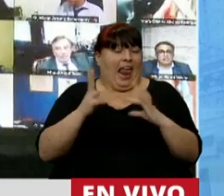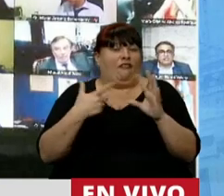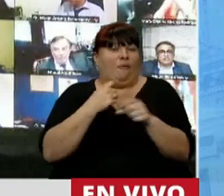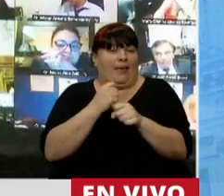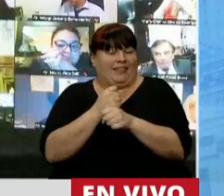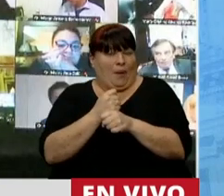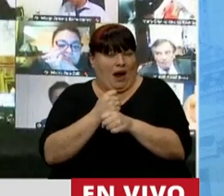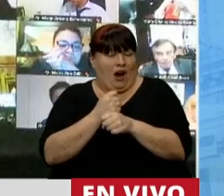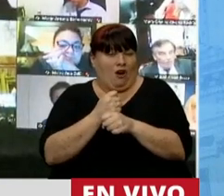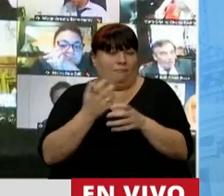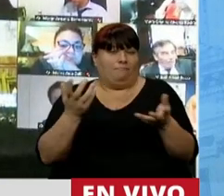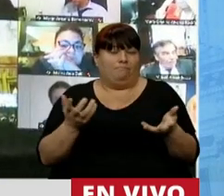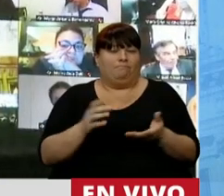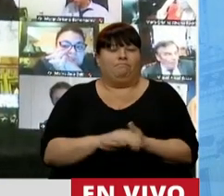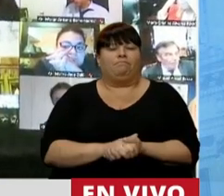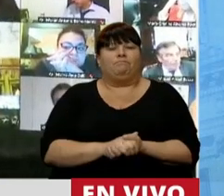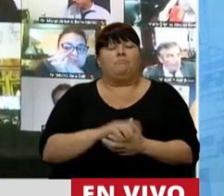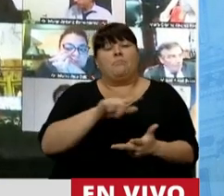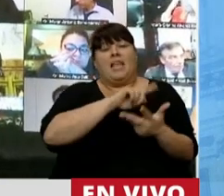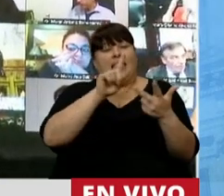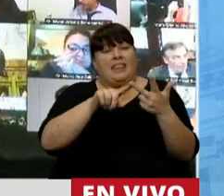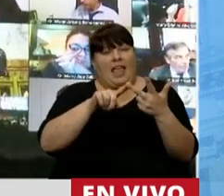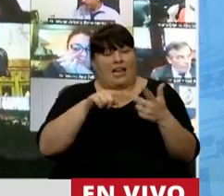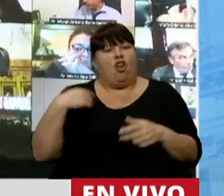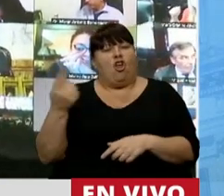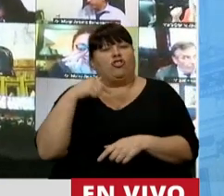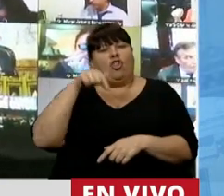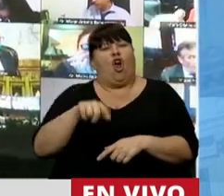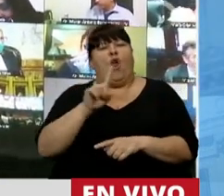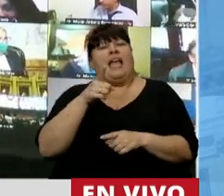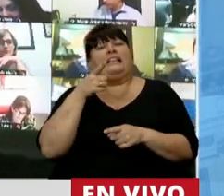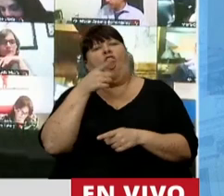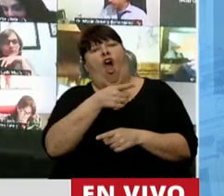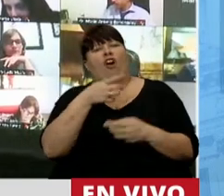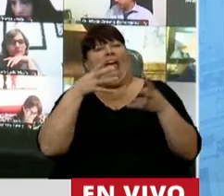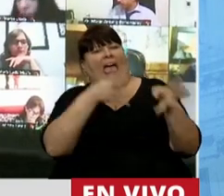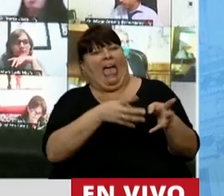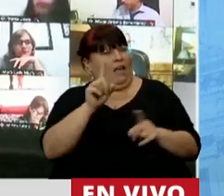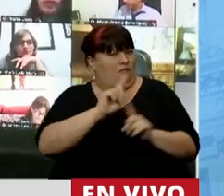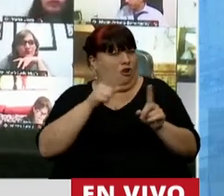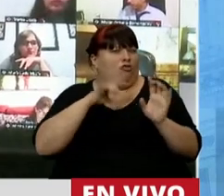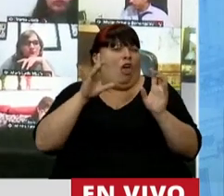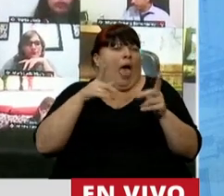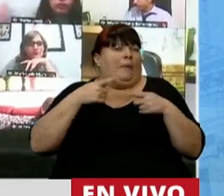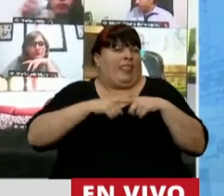manejamos. En tercer lugar, nosotros no hemos venido a declarar ninguna guerra, sino a discutir